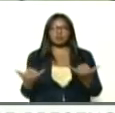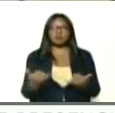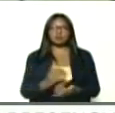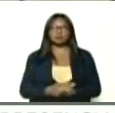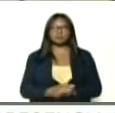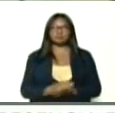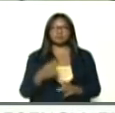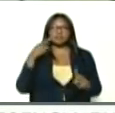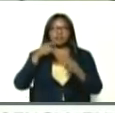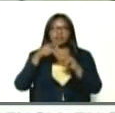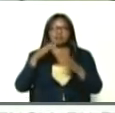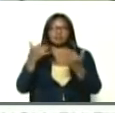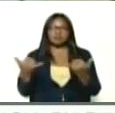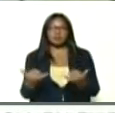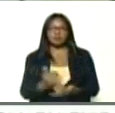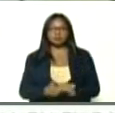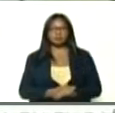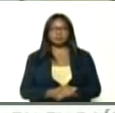directa,